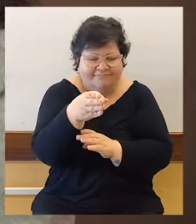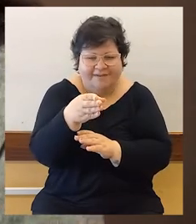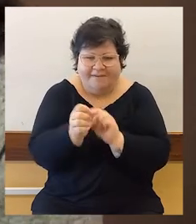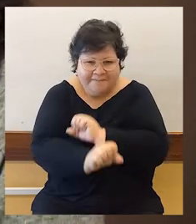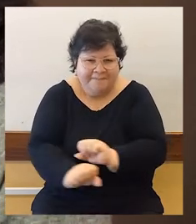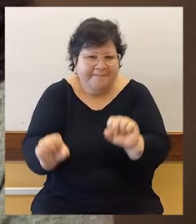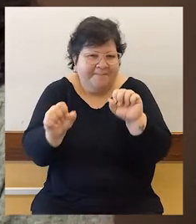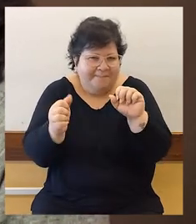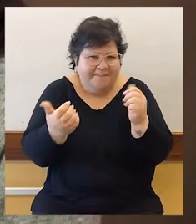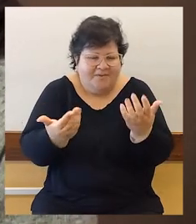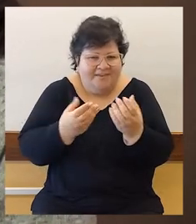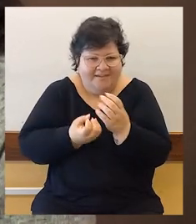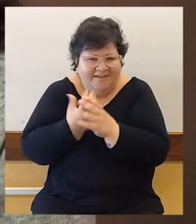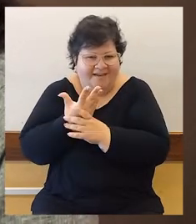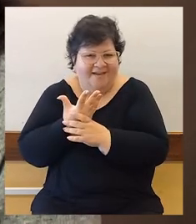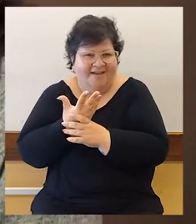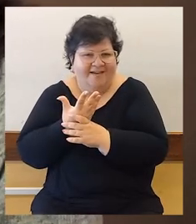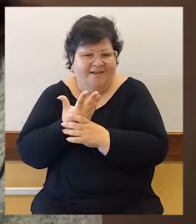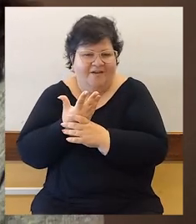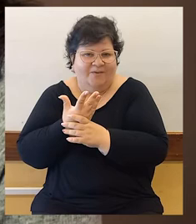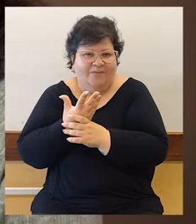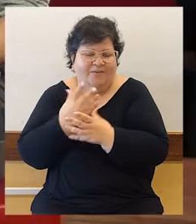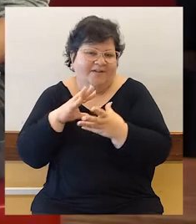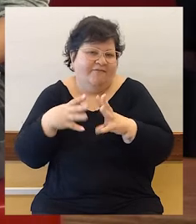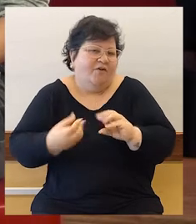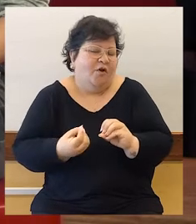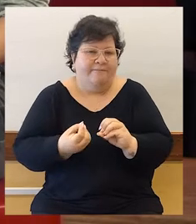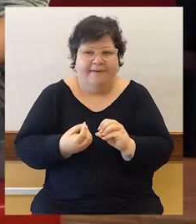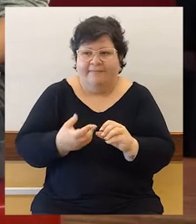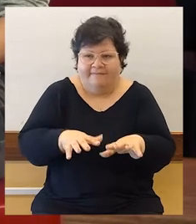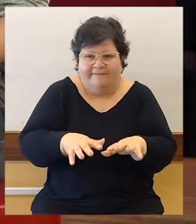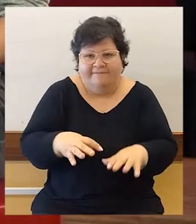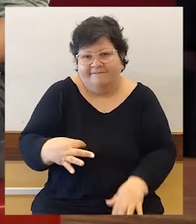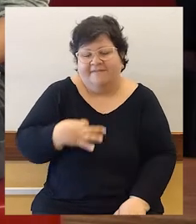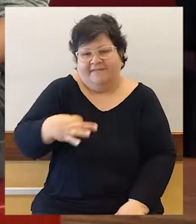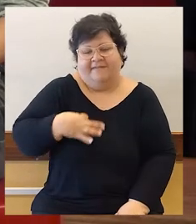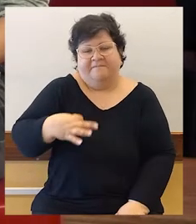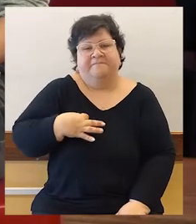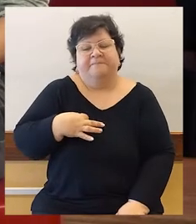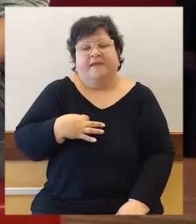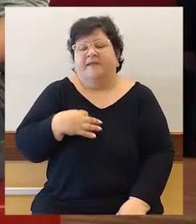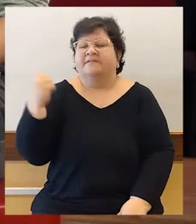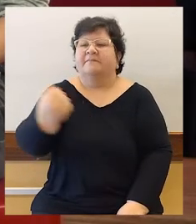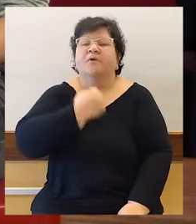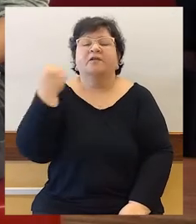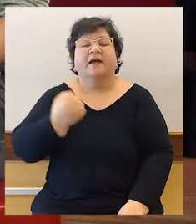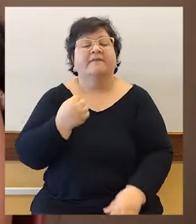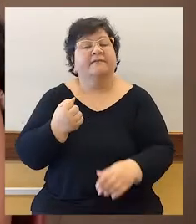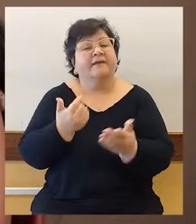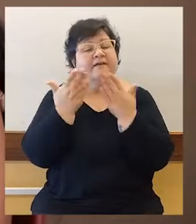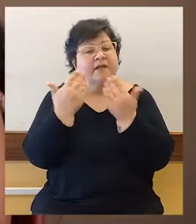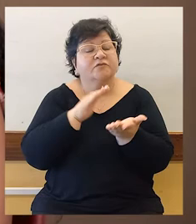nuestra manera de habitar. Creo que es vital hablar de salud y de la creatividad.